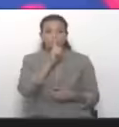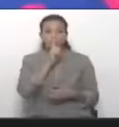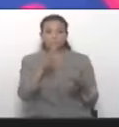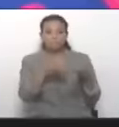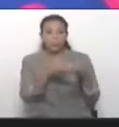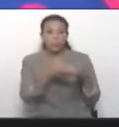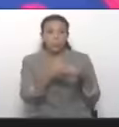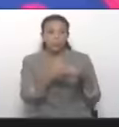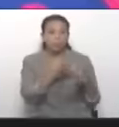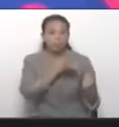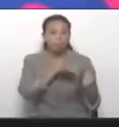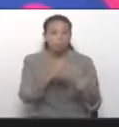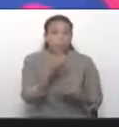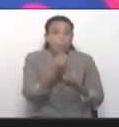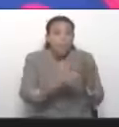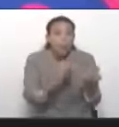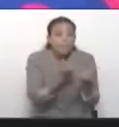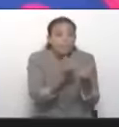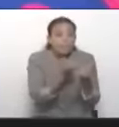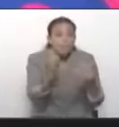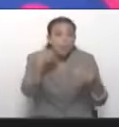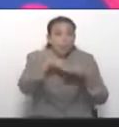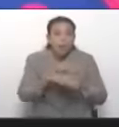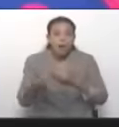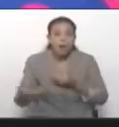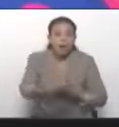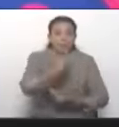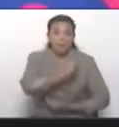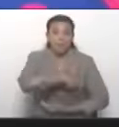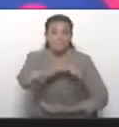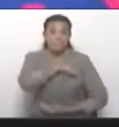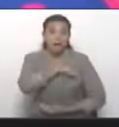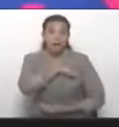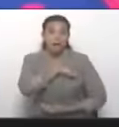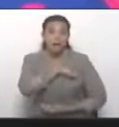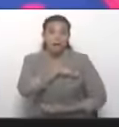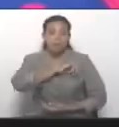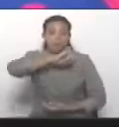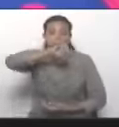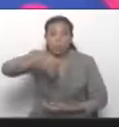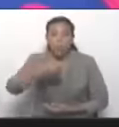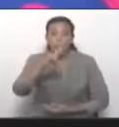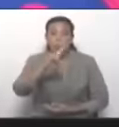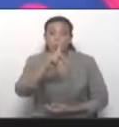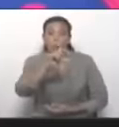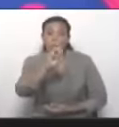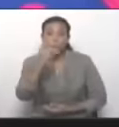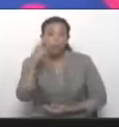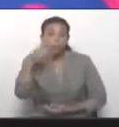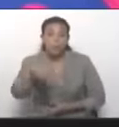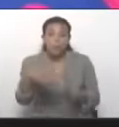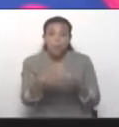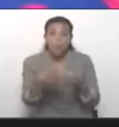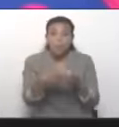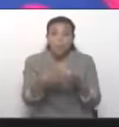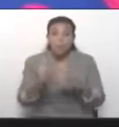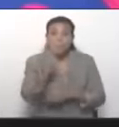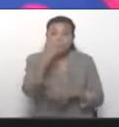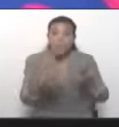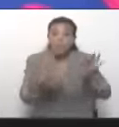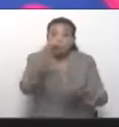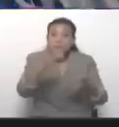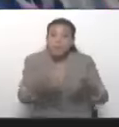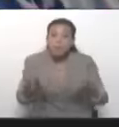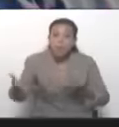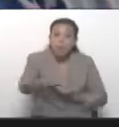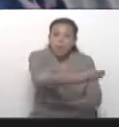Tú no sabes, María Antonieta, cuántos billetes metieron de España. Los Julio Borges, los Leopoldo López. ¿Cuántos billetes metieron?